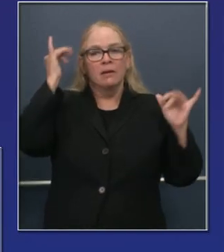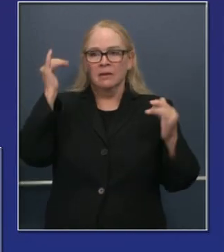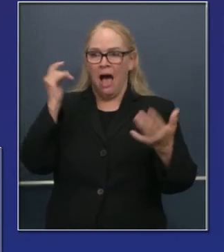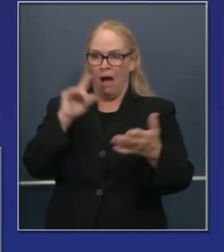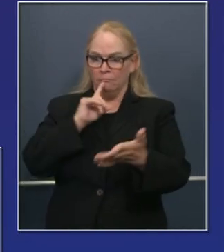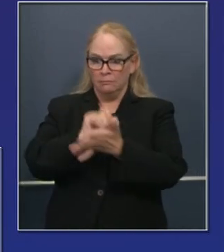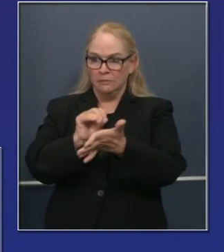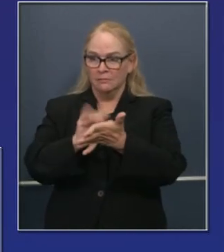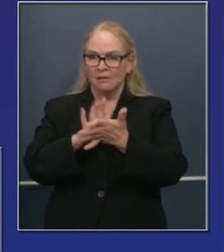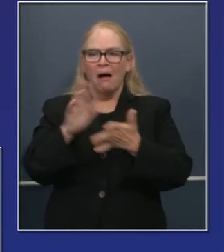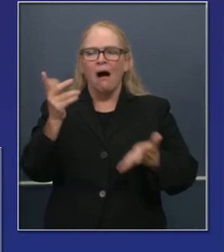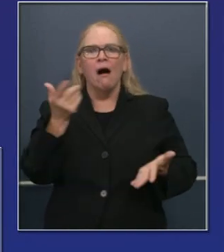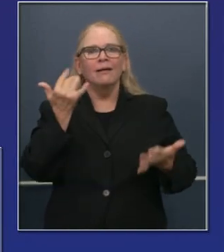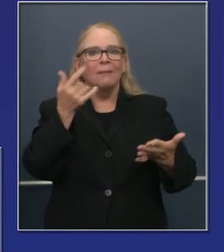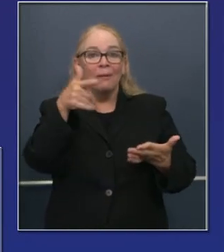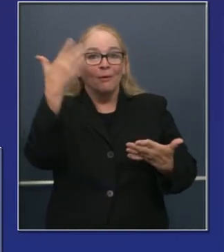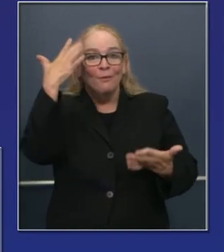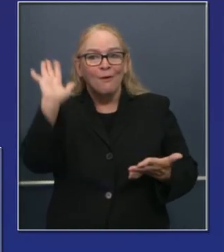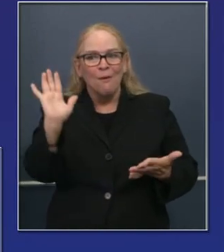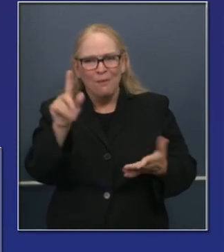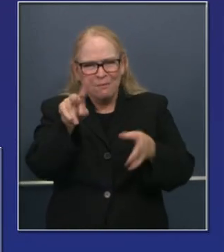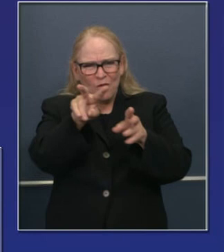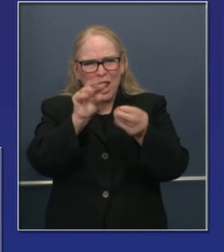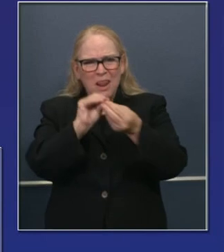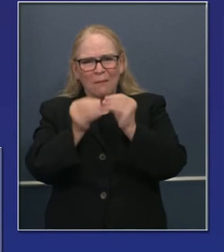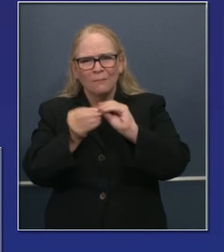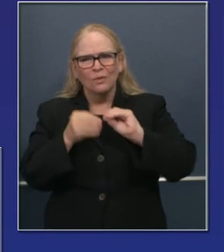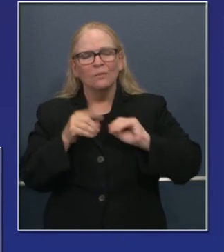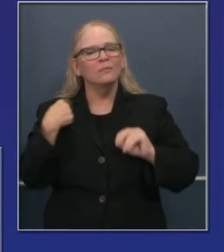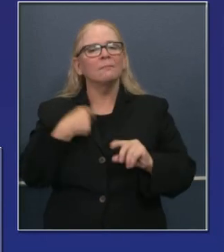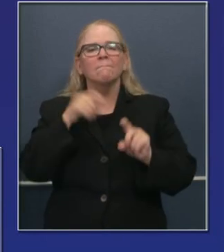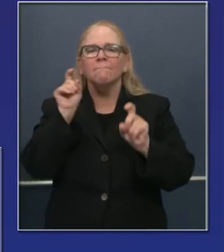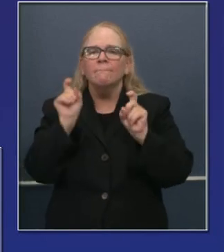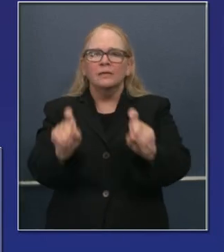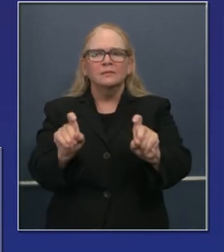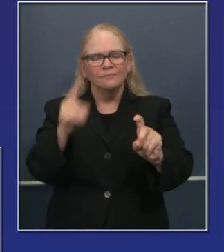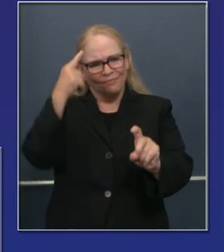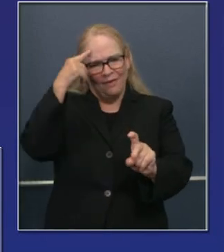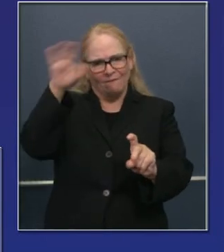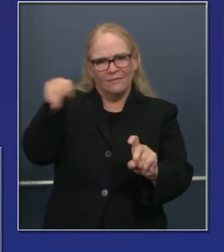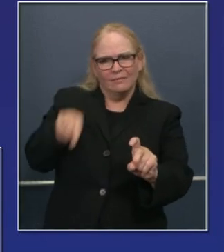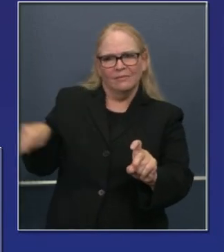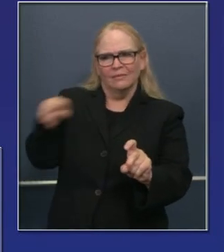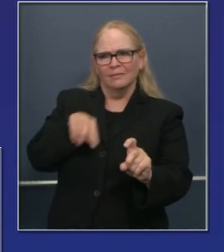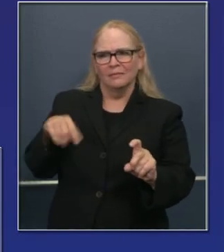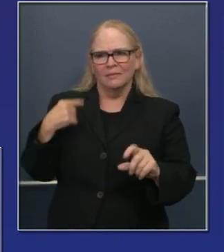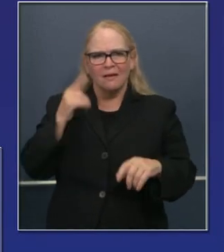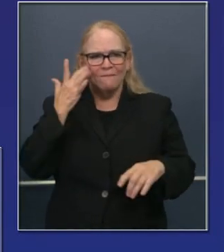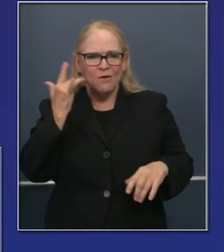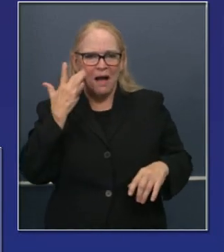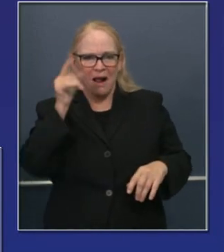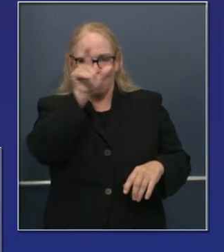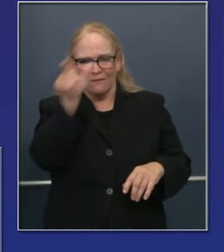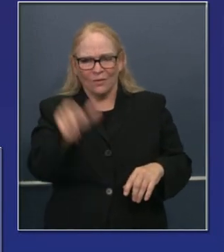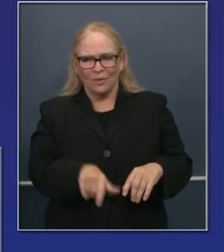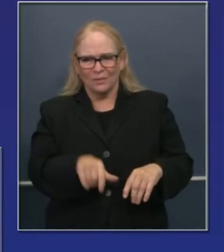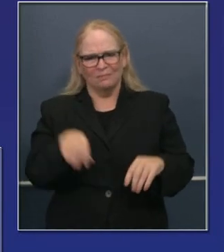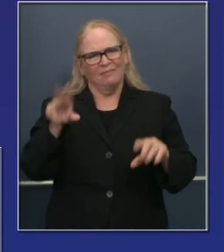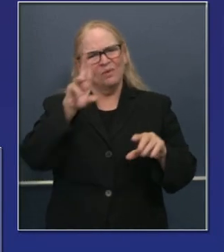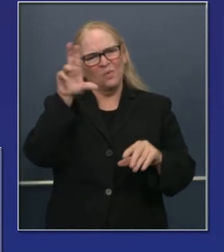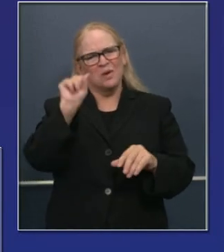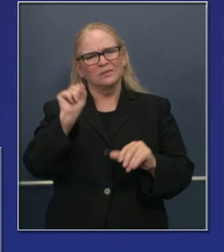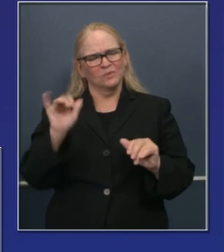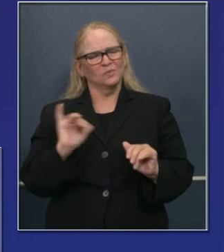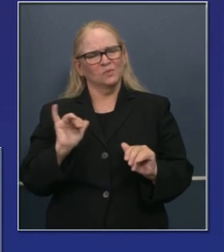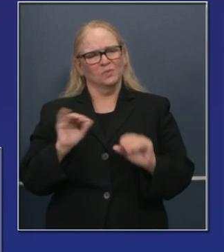Para algunos no es sorpresa, para otros sí lo es. Es importante considerar esto en el contexto del debate a nivel nacional, estatal y